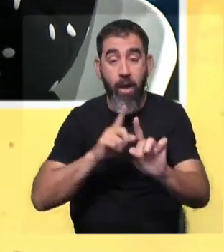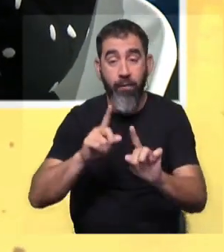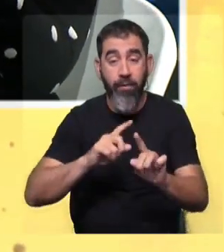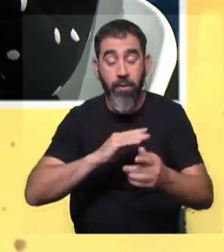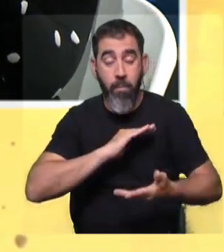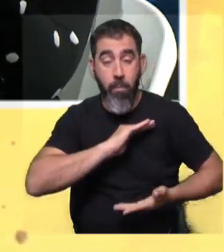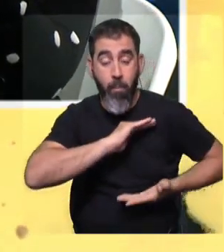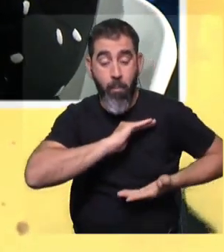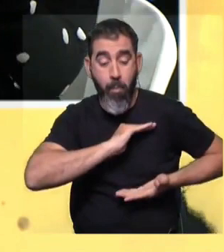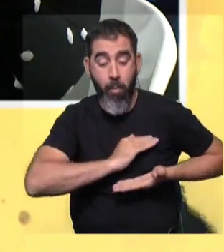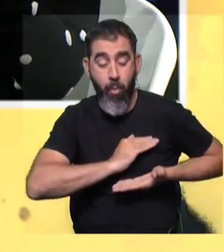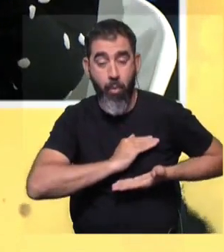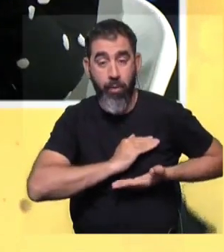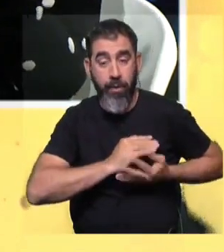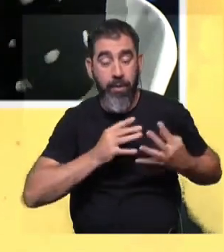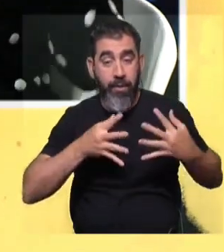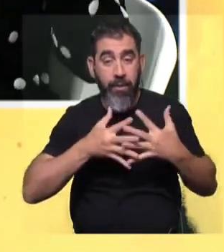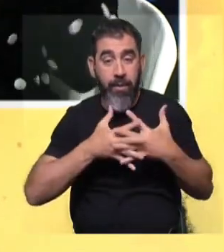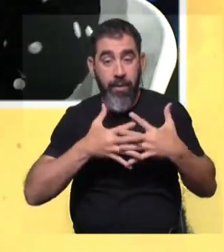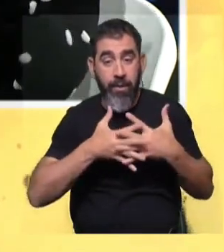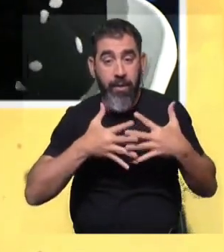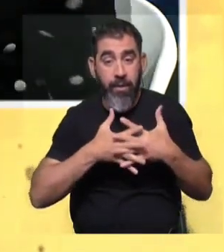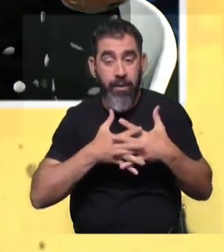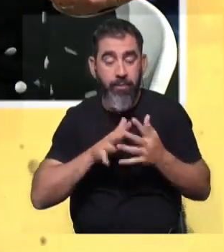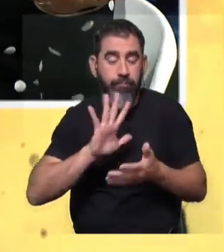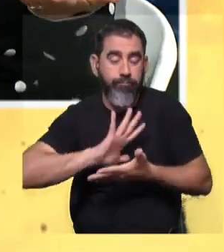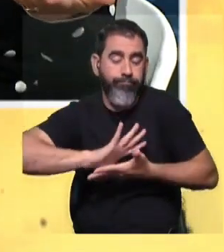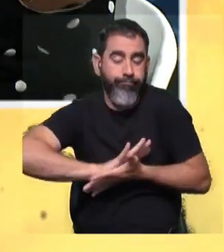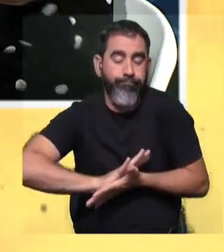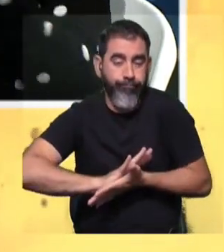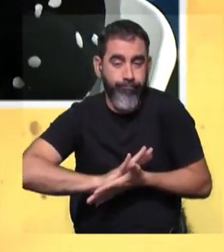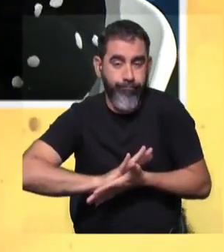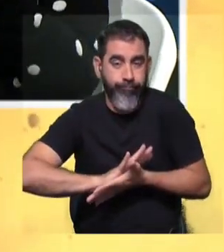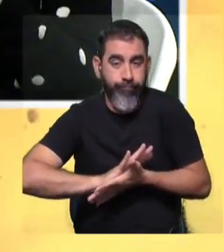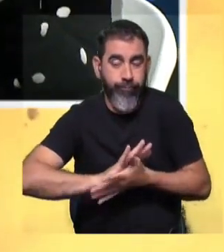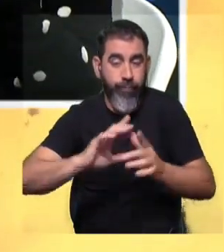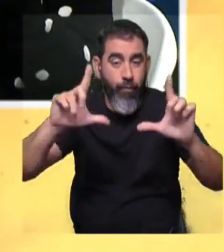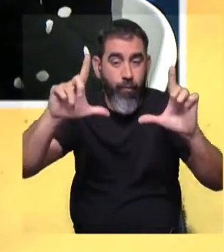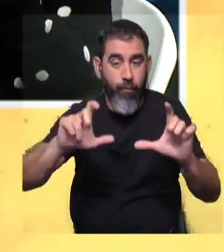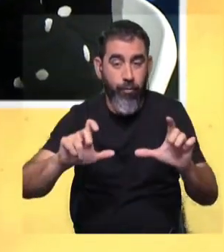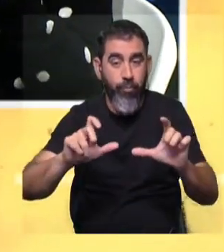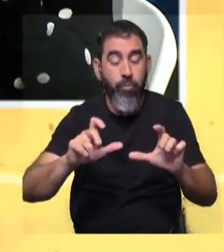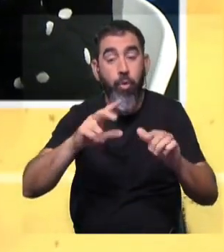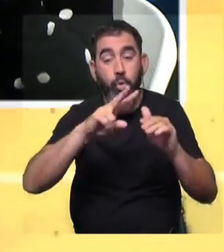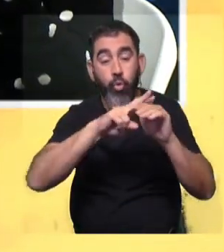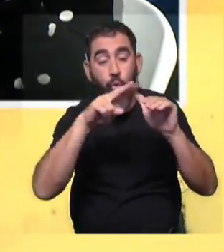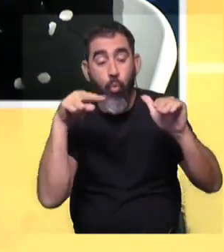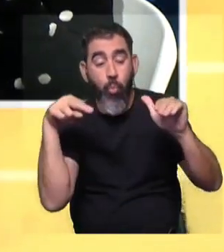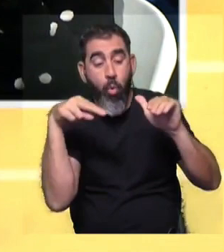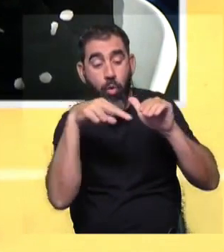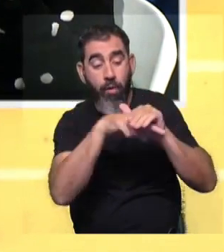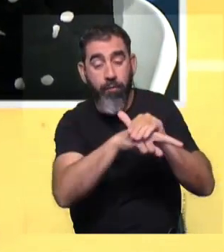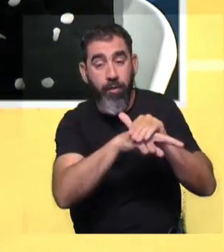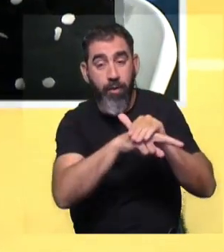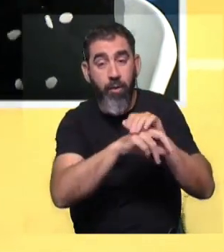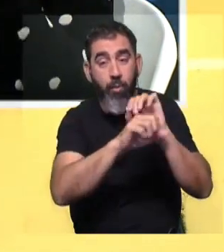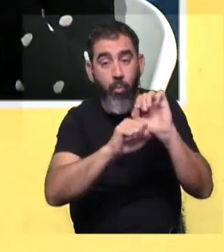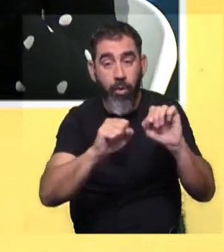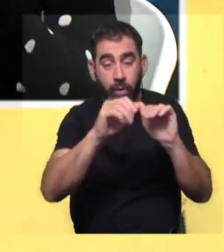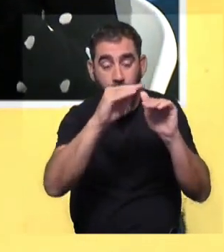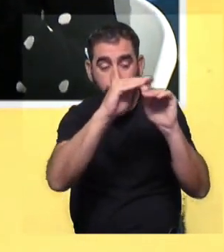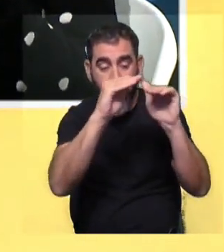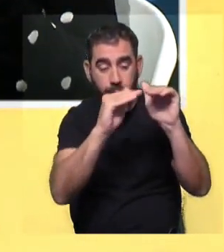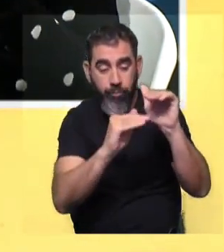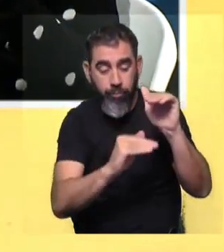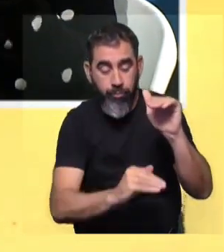una mamografía está todo el tejido, digamos, aplastado en una sola imagen. Sin embargo, en la tomosíntesis yo lo que puedo hacer es verlo en profundidad,